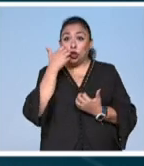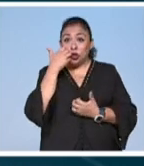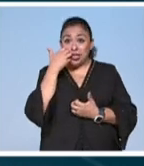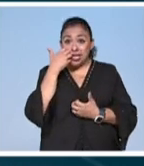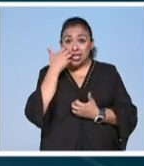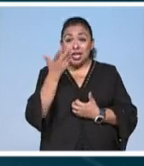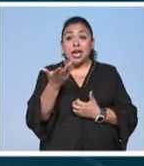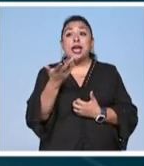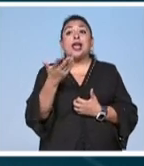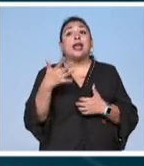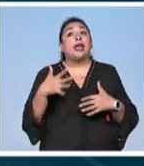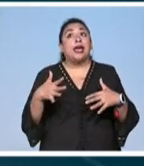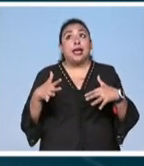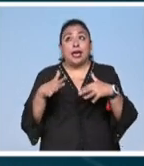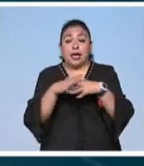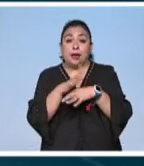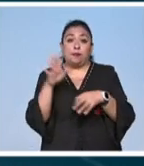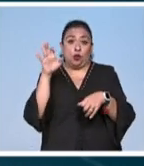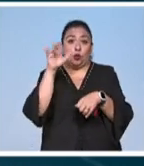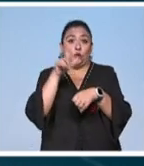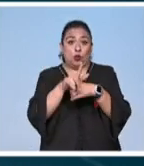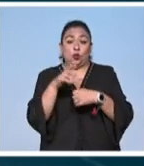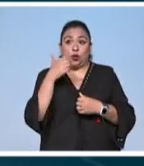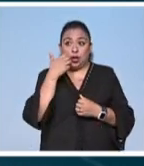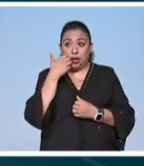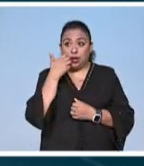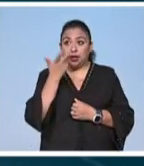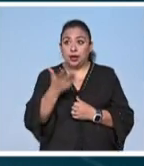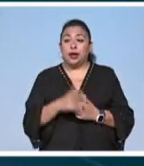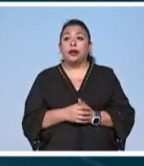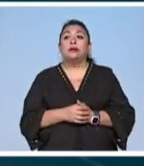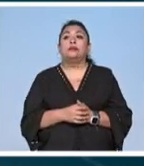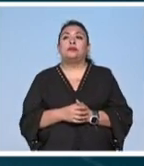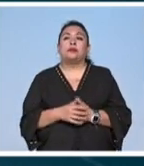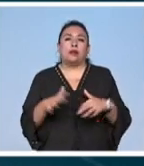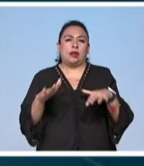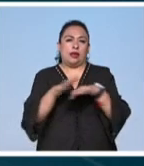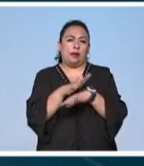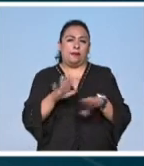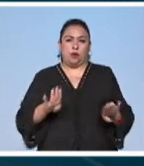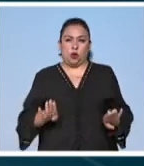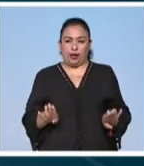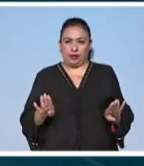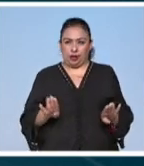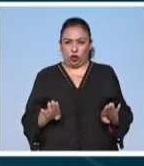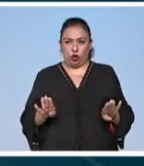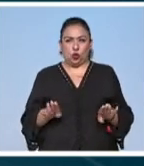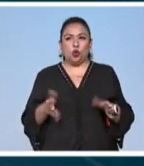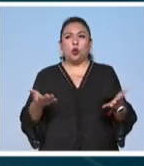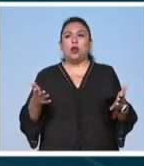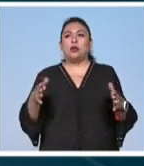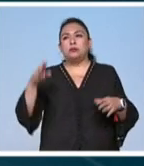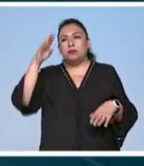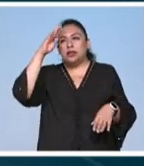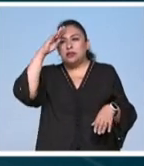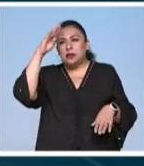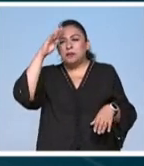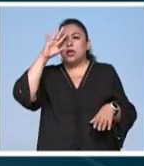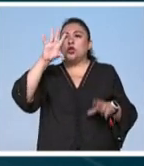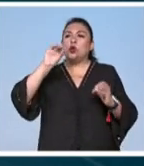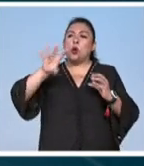el cambio cultural de cambio de actitudes cambio en cambio de creencias o